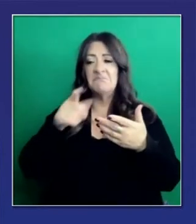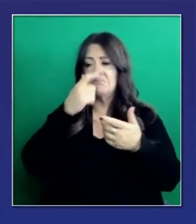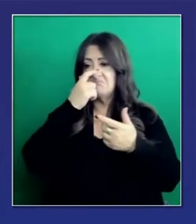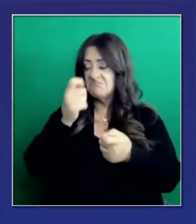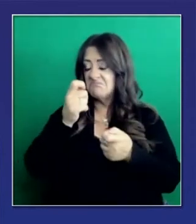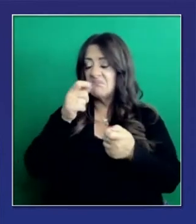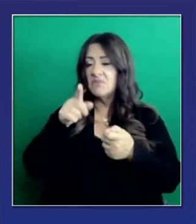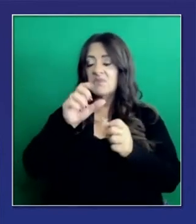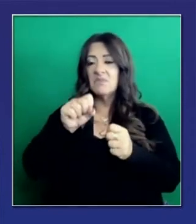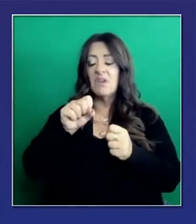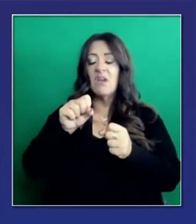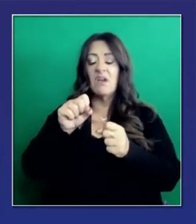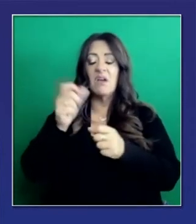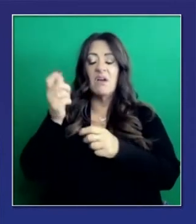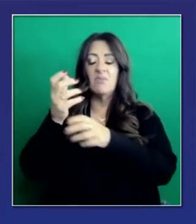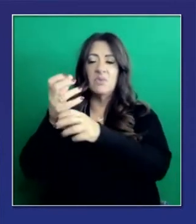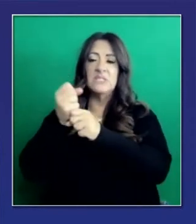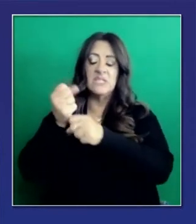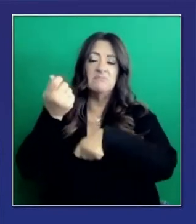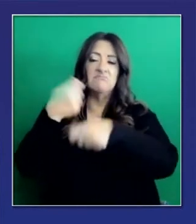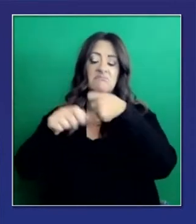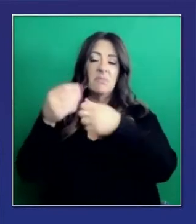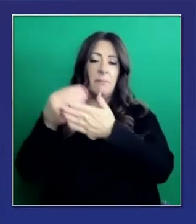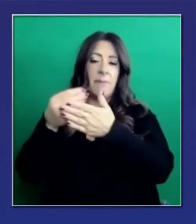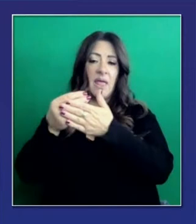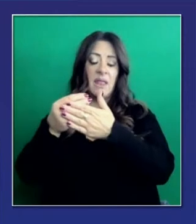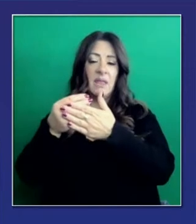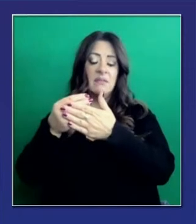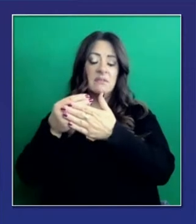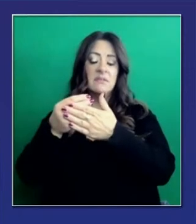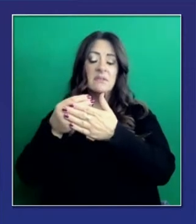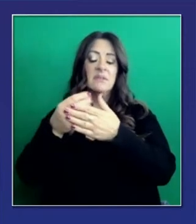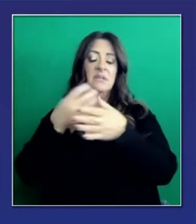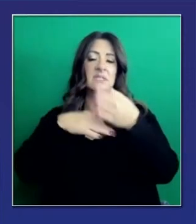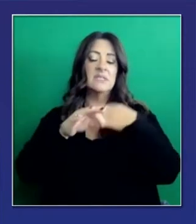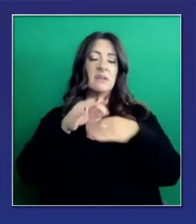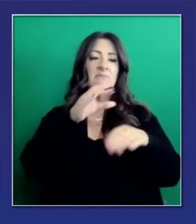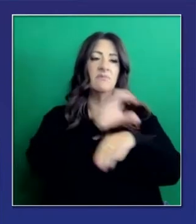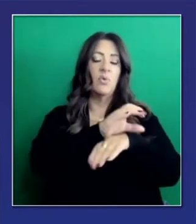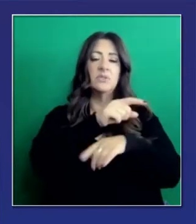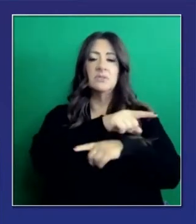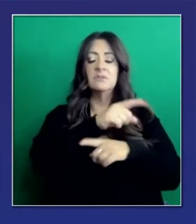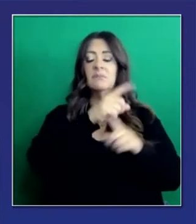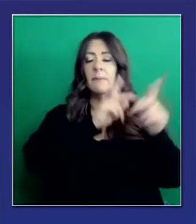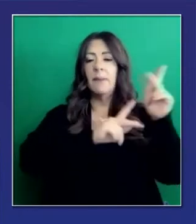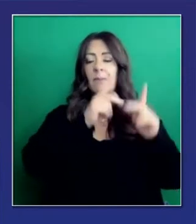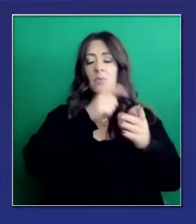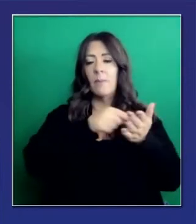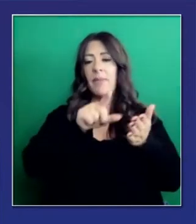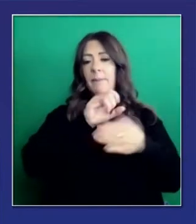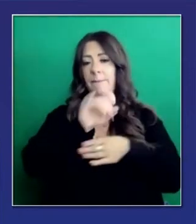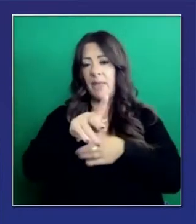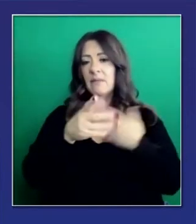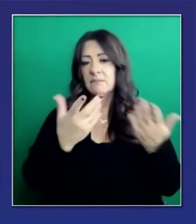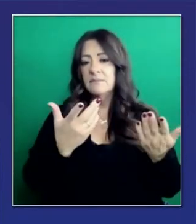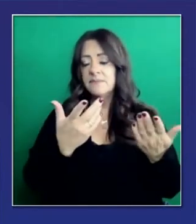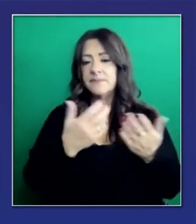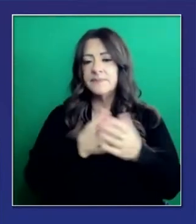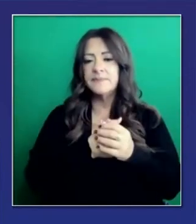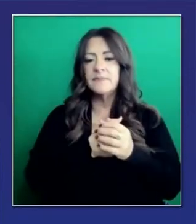un beneficio federal directo para el casero. Pero esos inquilinos podrán al menos